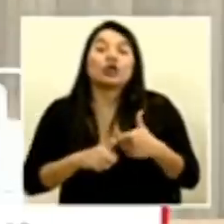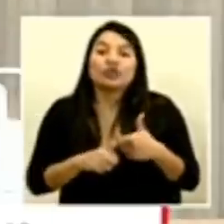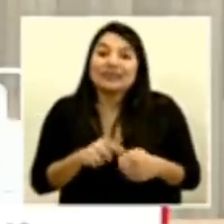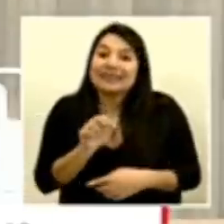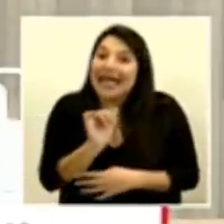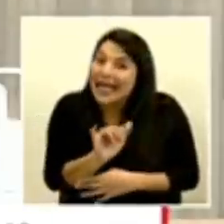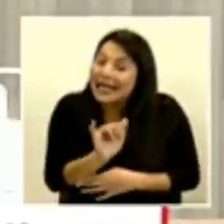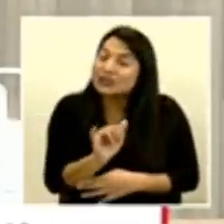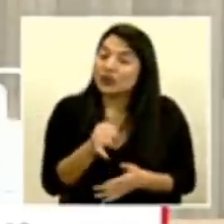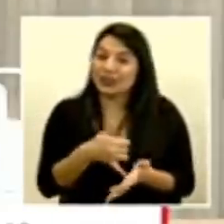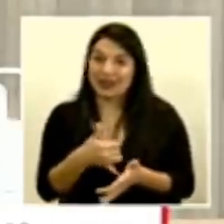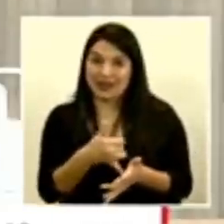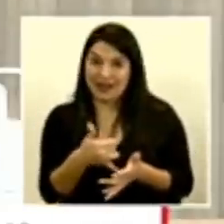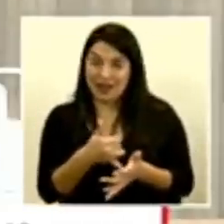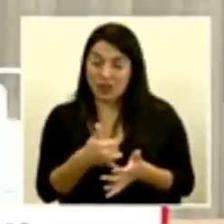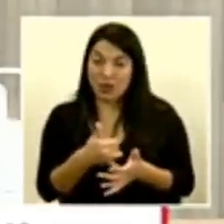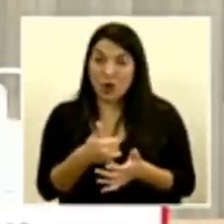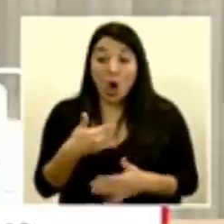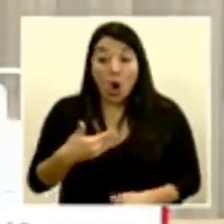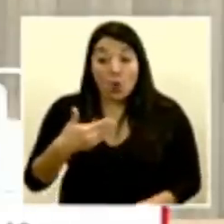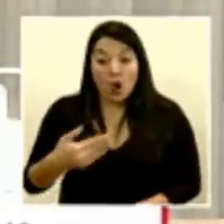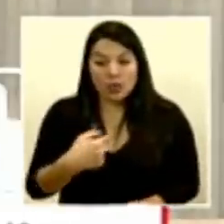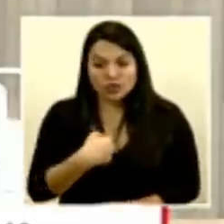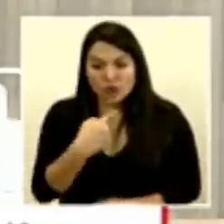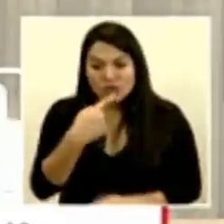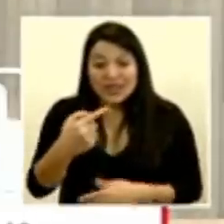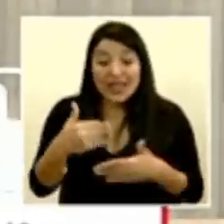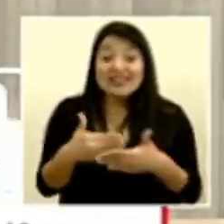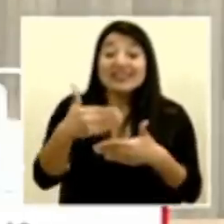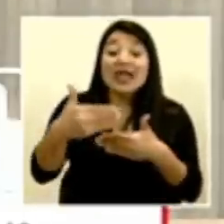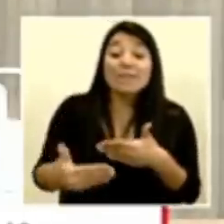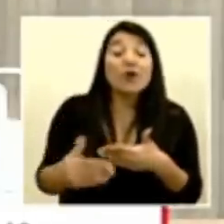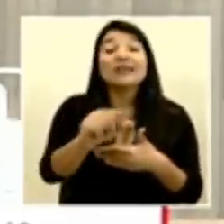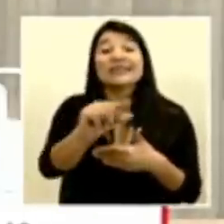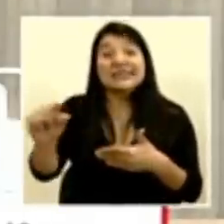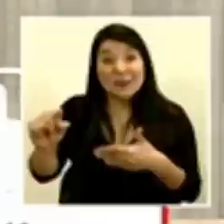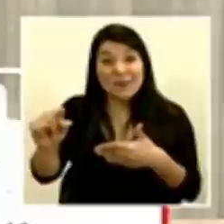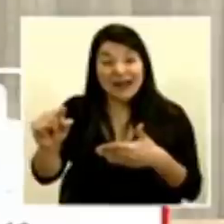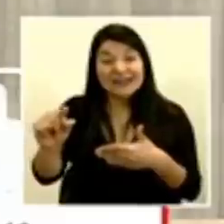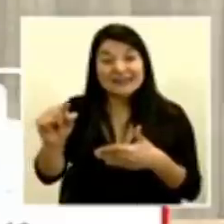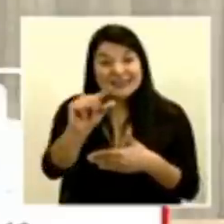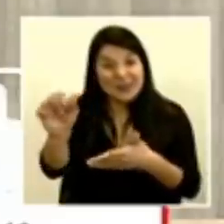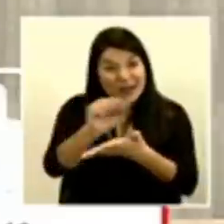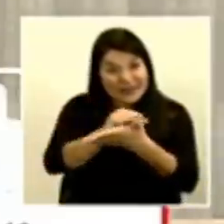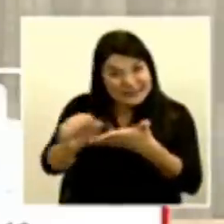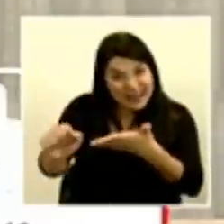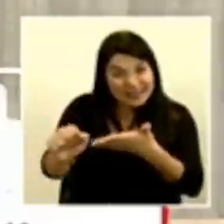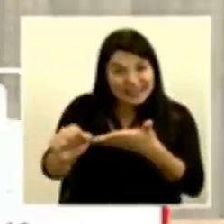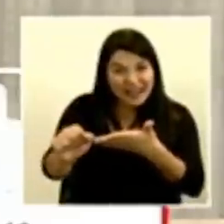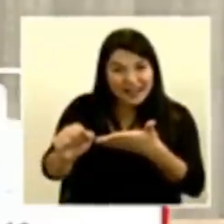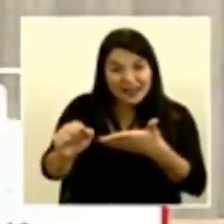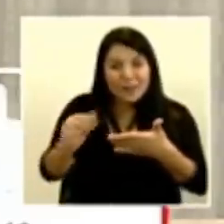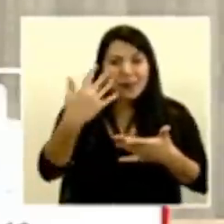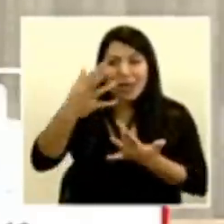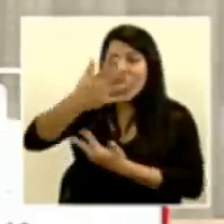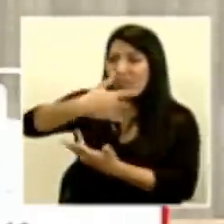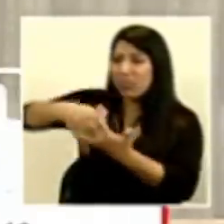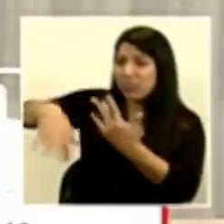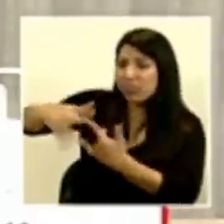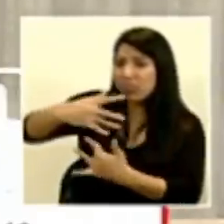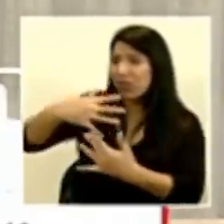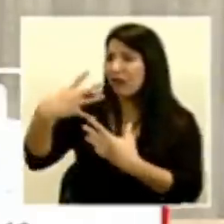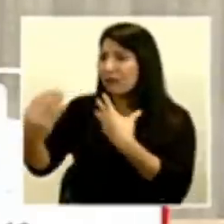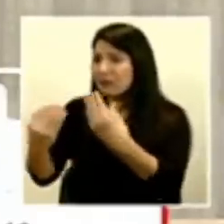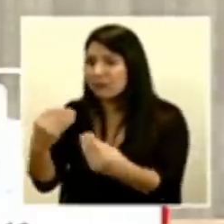terreno delicado cuando yo dije que el después de Semana Santa que el lunes había habido mucha relajación y que podía haber un aumento de casos si